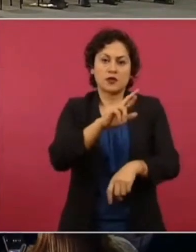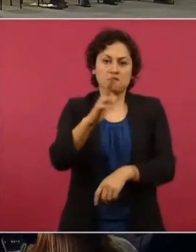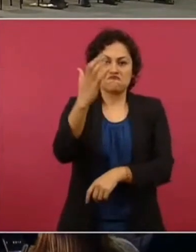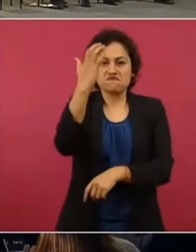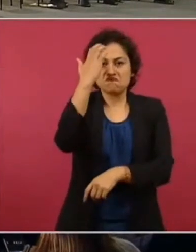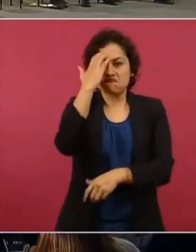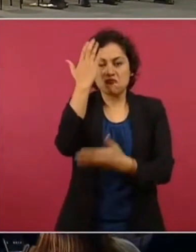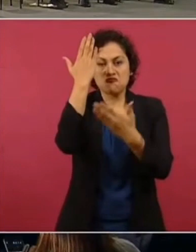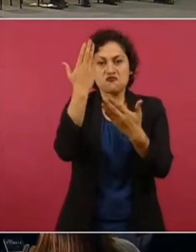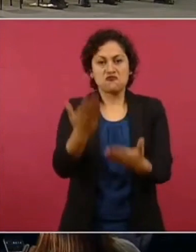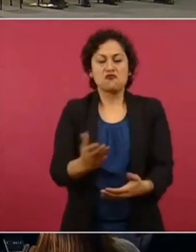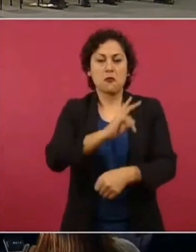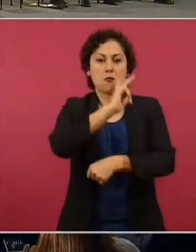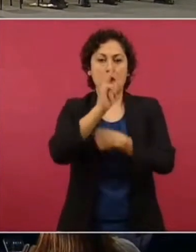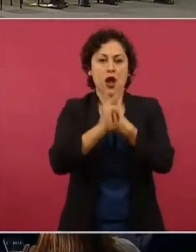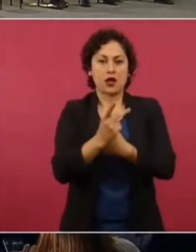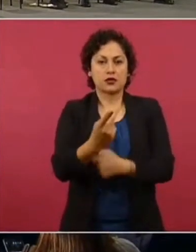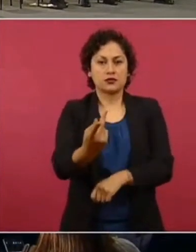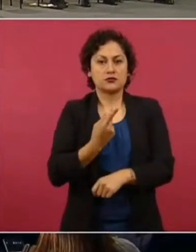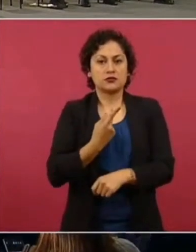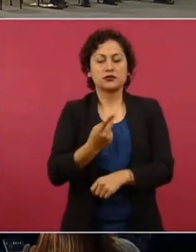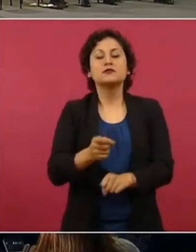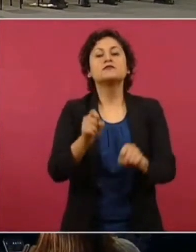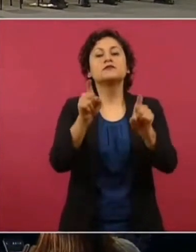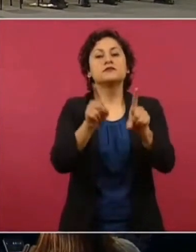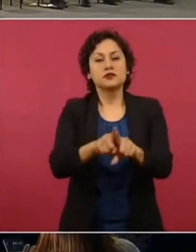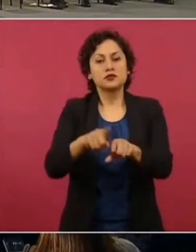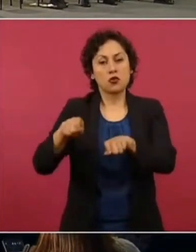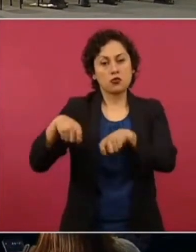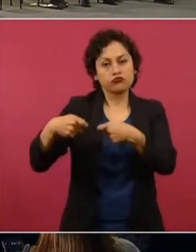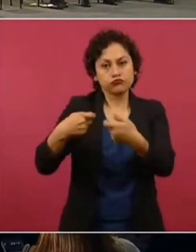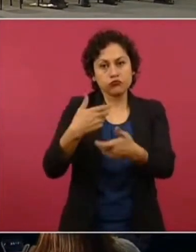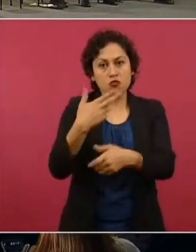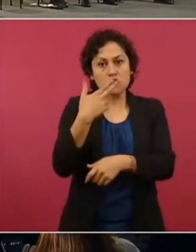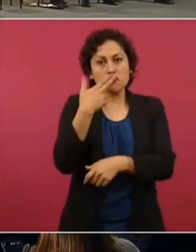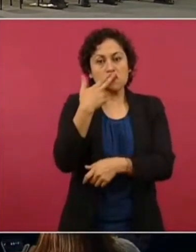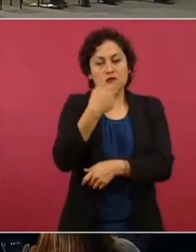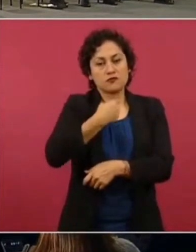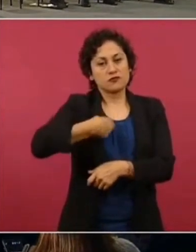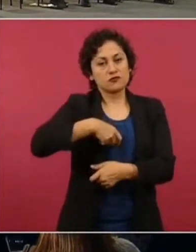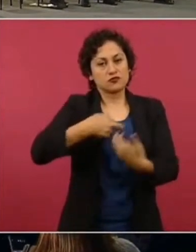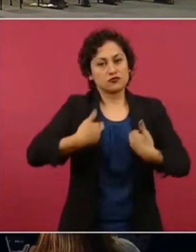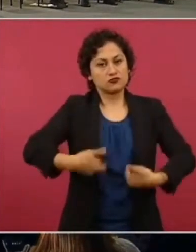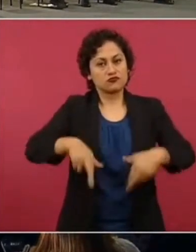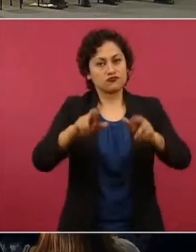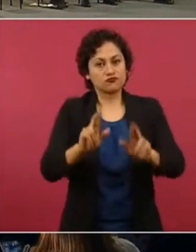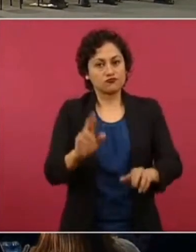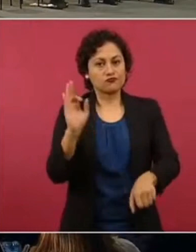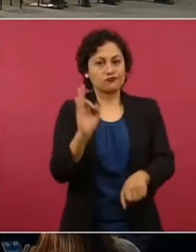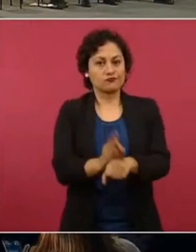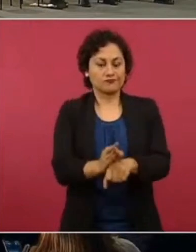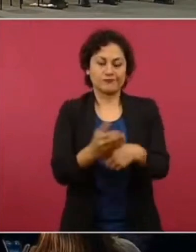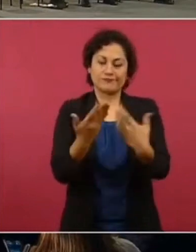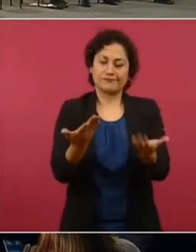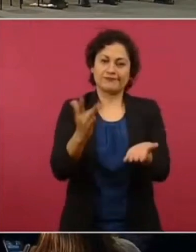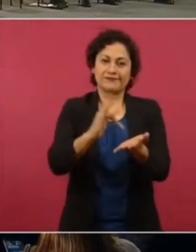culturas milenarias que nosotros representamos. Gracias. Gracias.